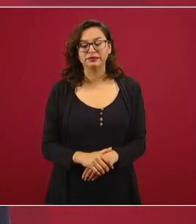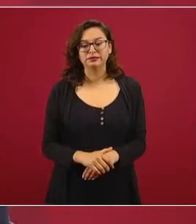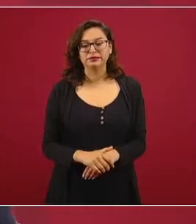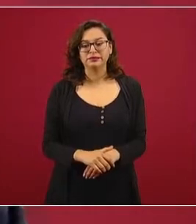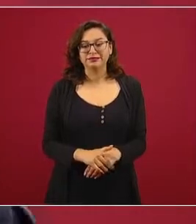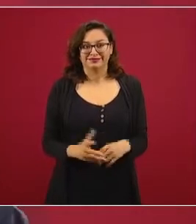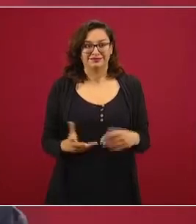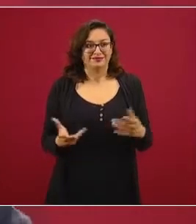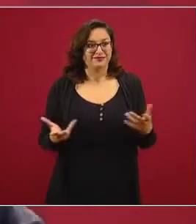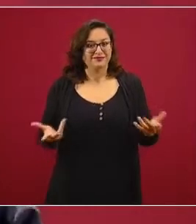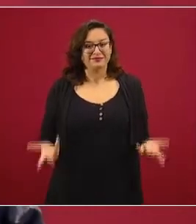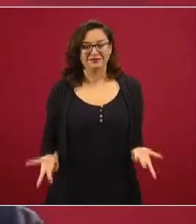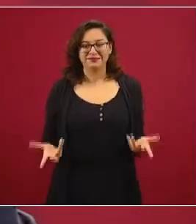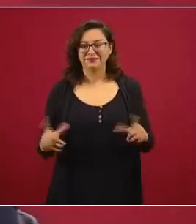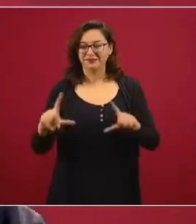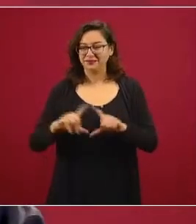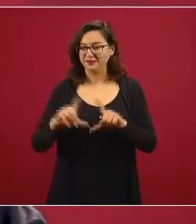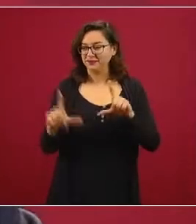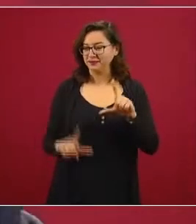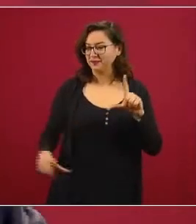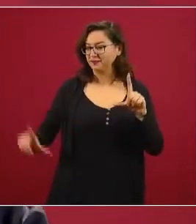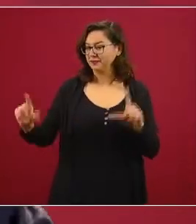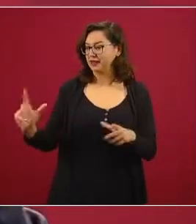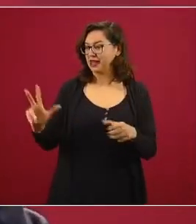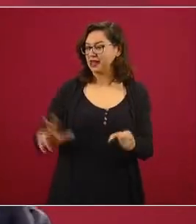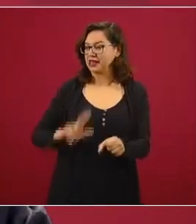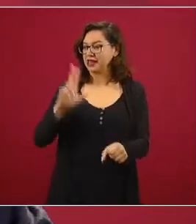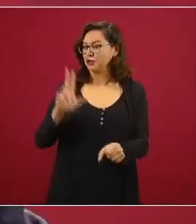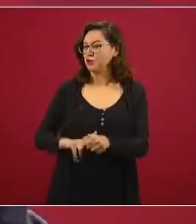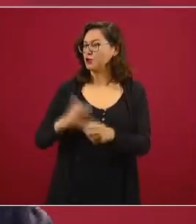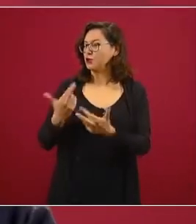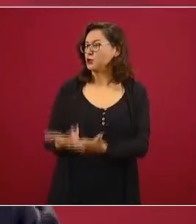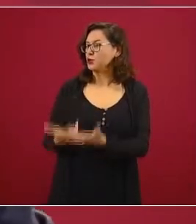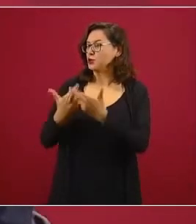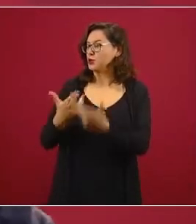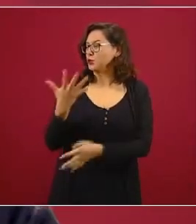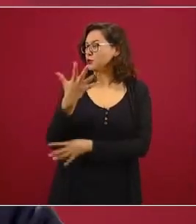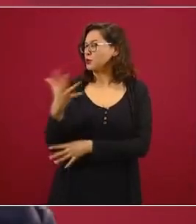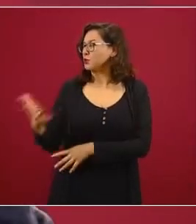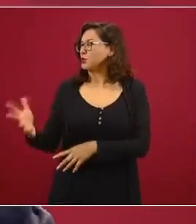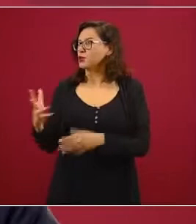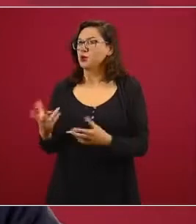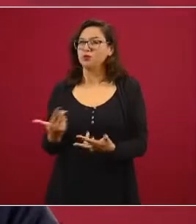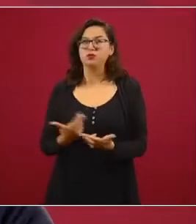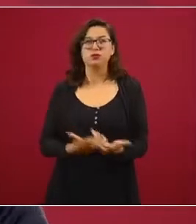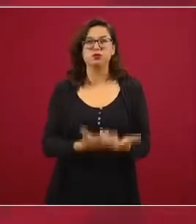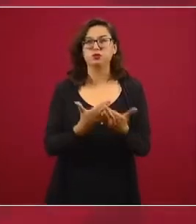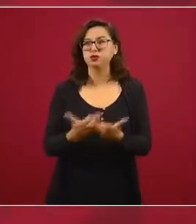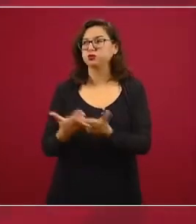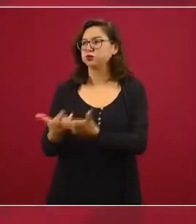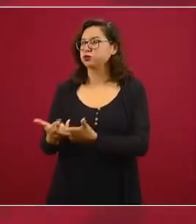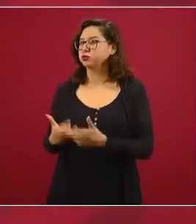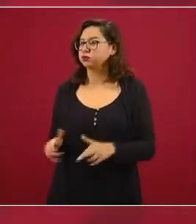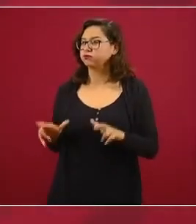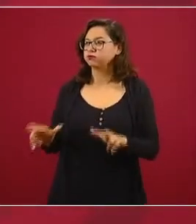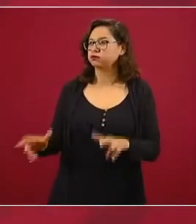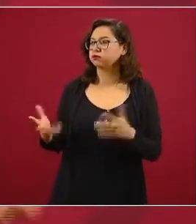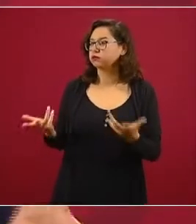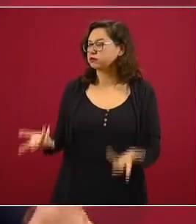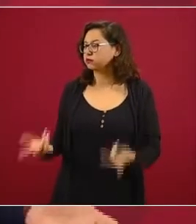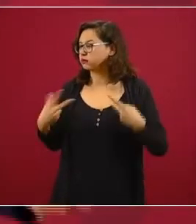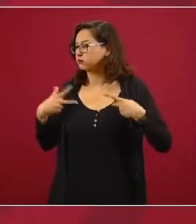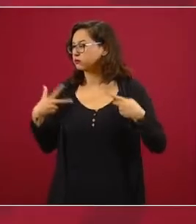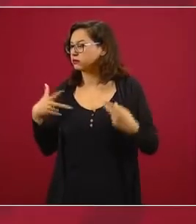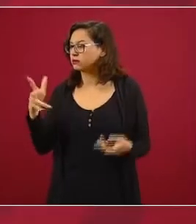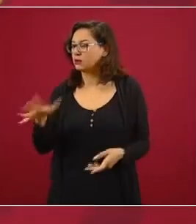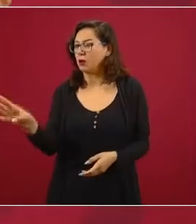Un país con tantos recursos naturales, con tantas riquezas, con un pueblo bueno, trabajador, que